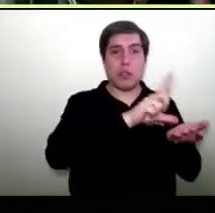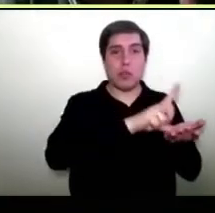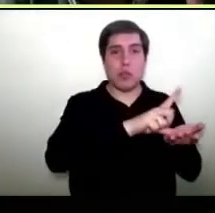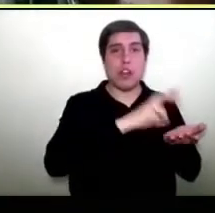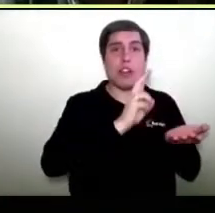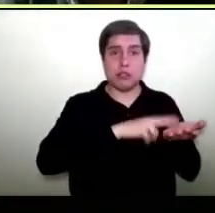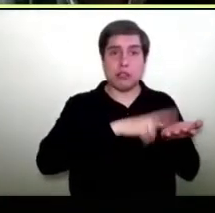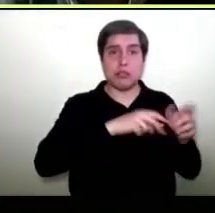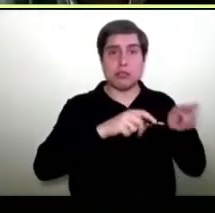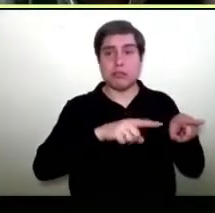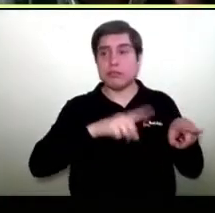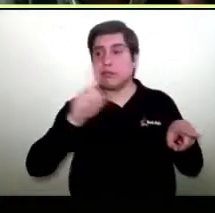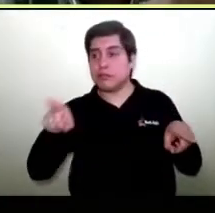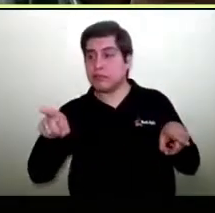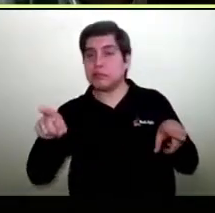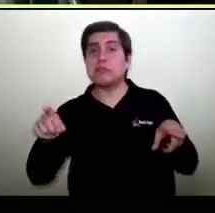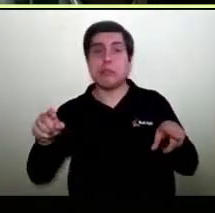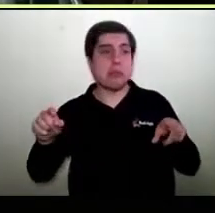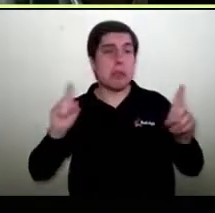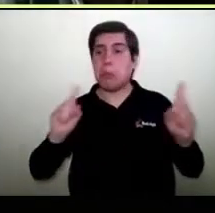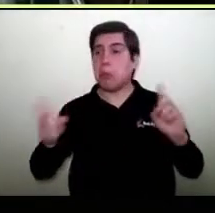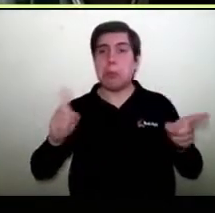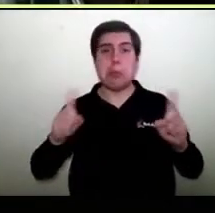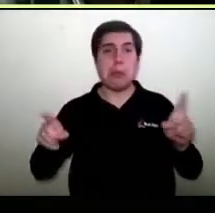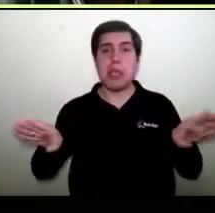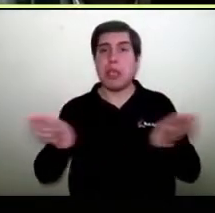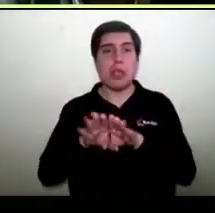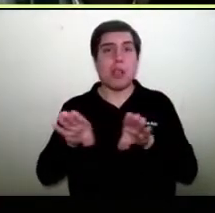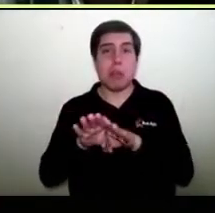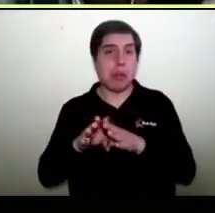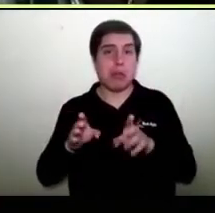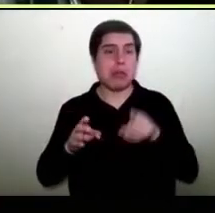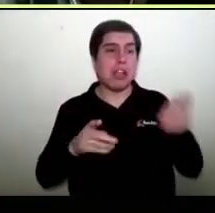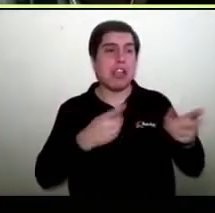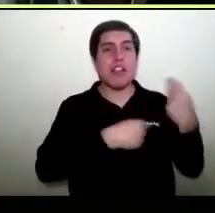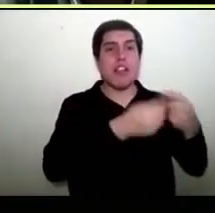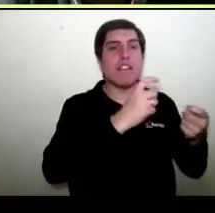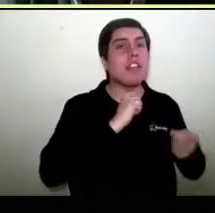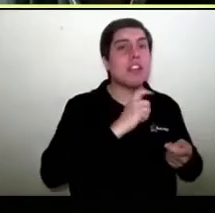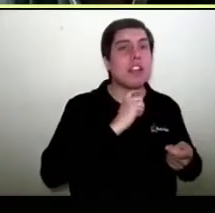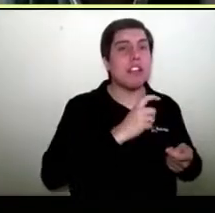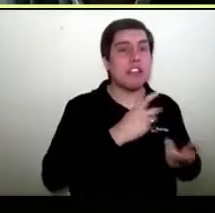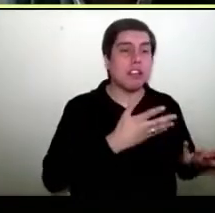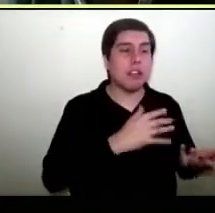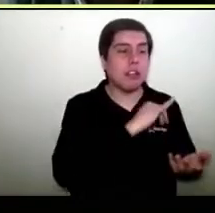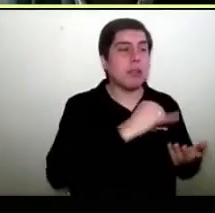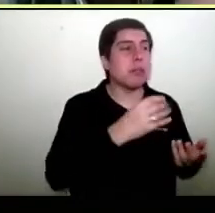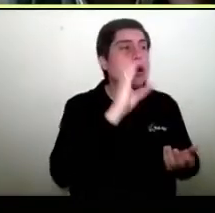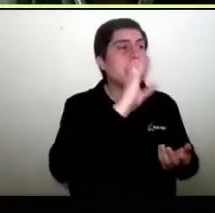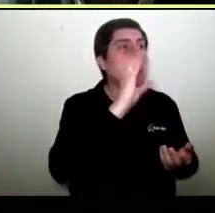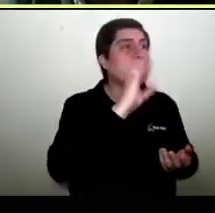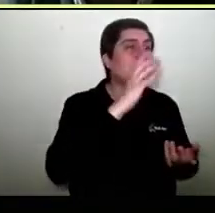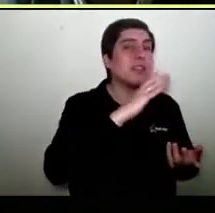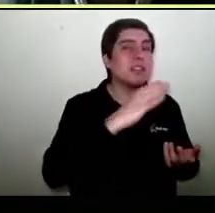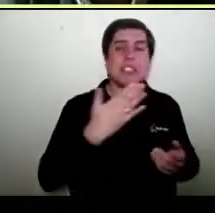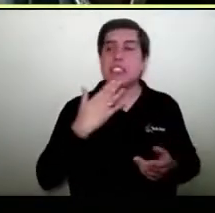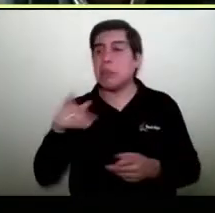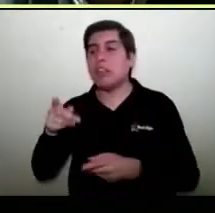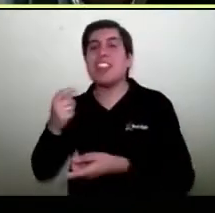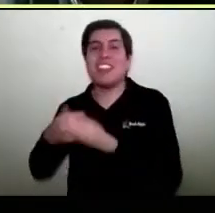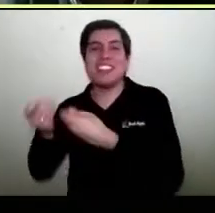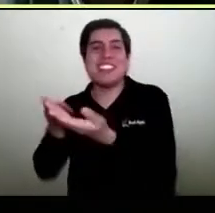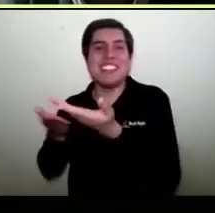físico la gente va a tomar café y pasa de un poquito a ver la tienda y pasa y vitrinea. Acá también tiene que haber servicio,